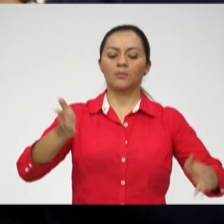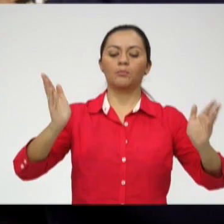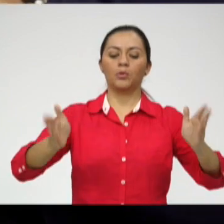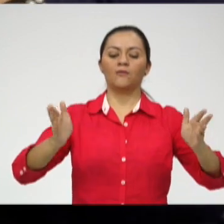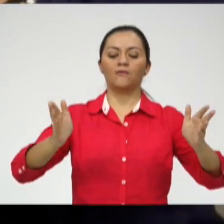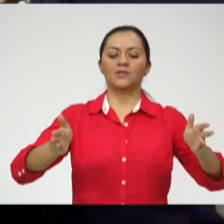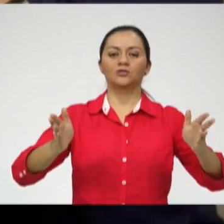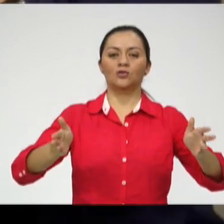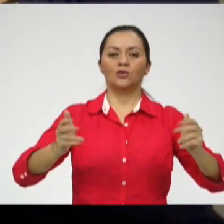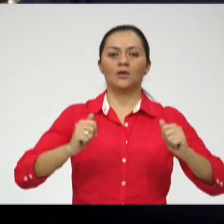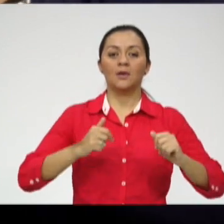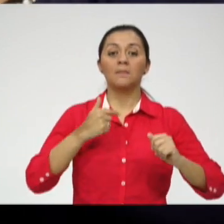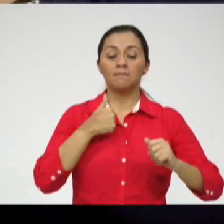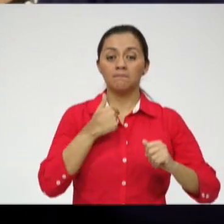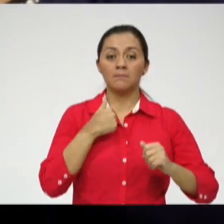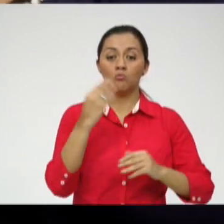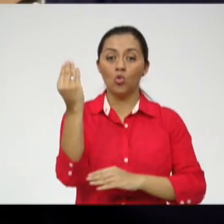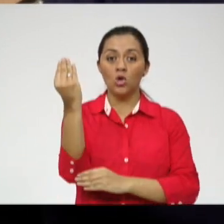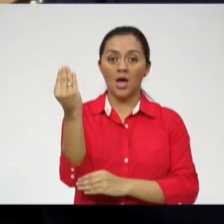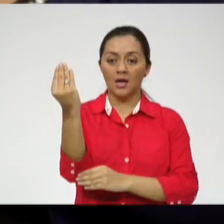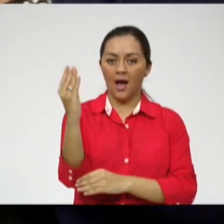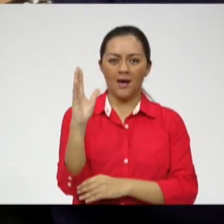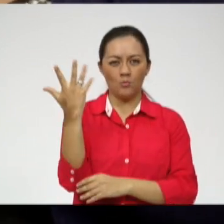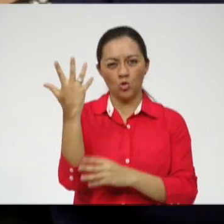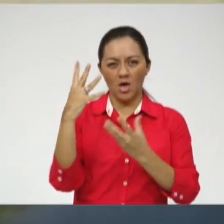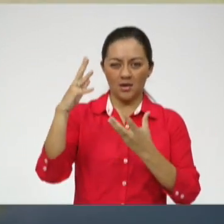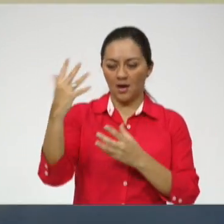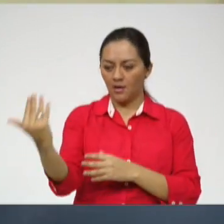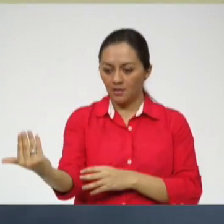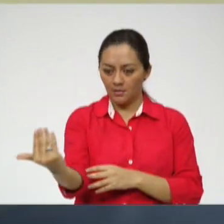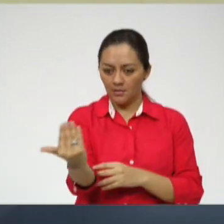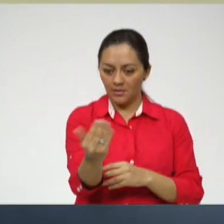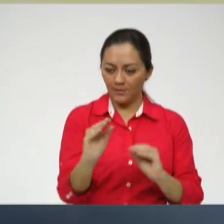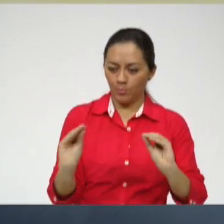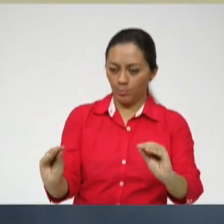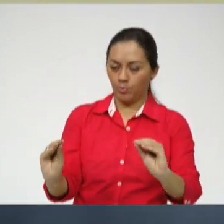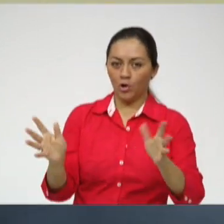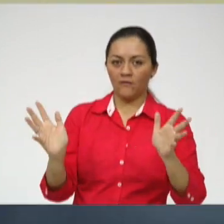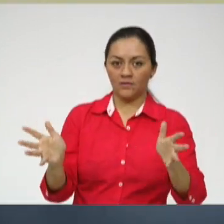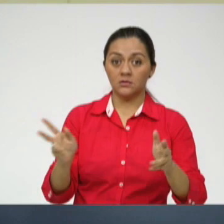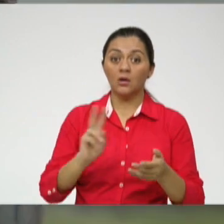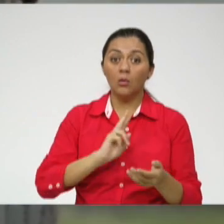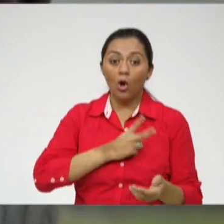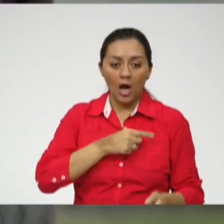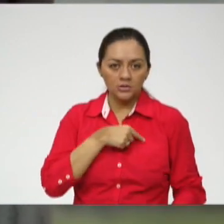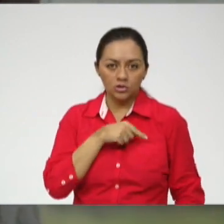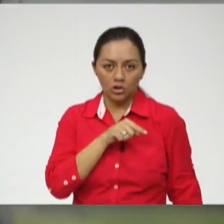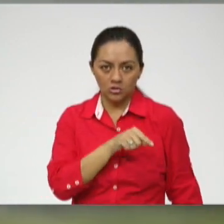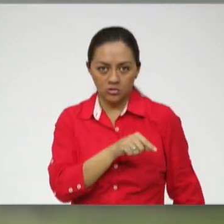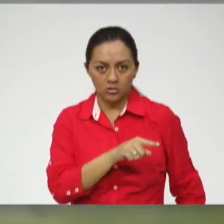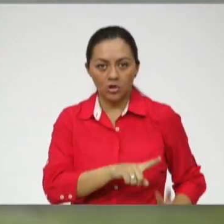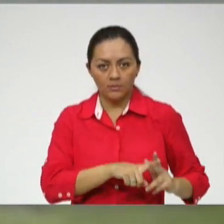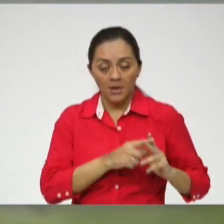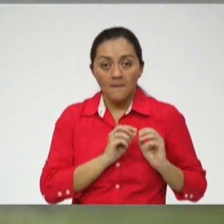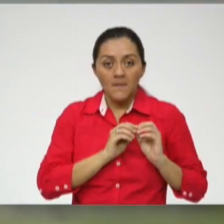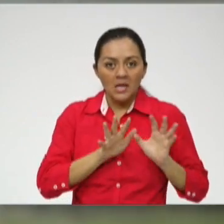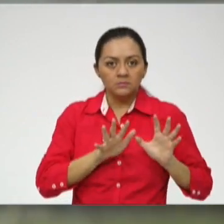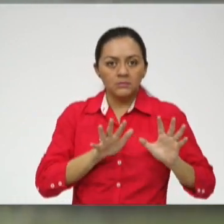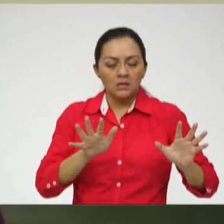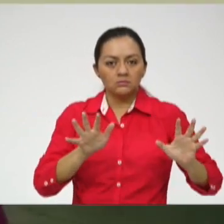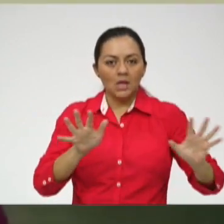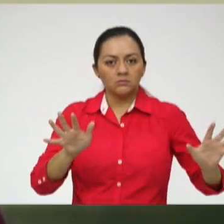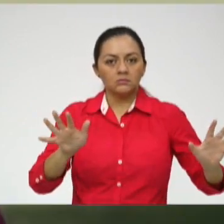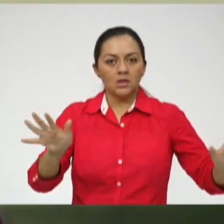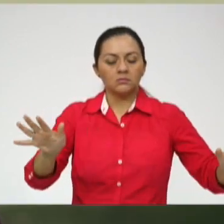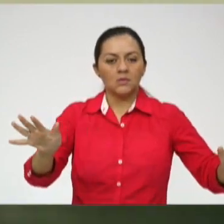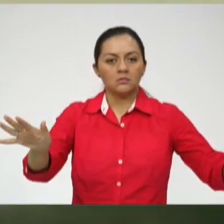todas mis muñequitas que las puse ahí y quiero ser profesora. La vocación poco a poco se va ampliando en todo el conocimiento